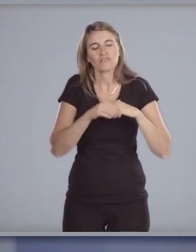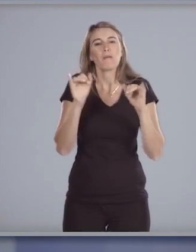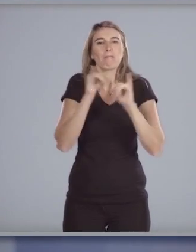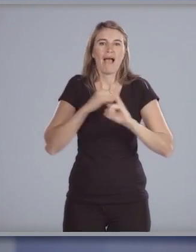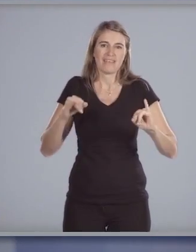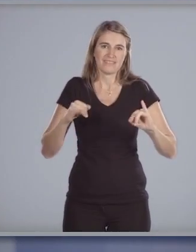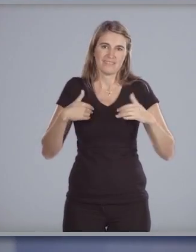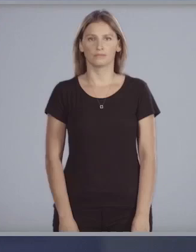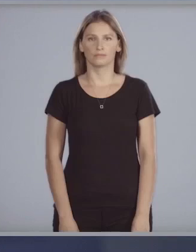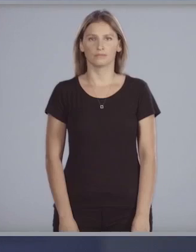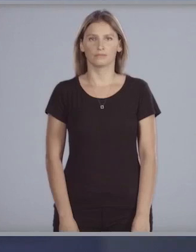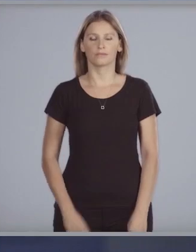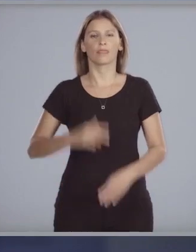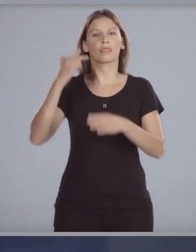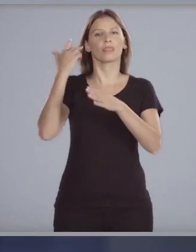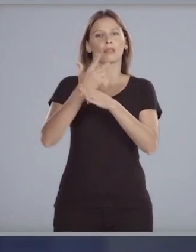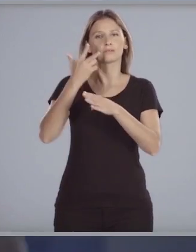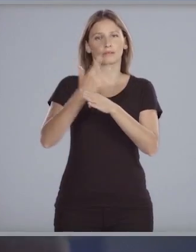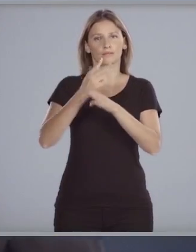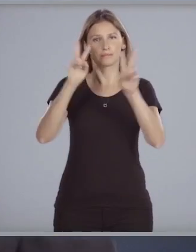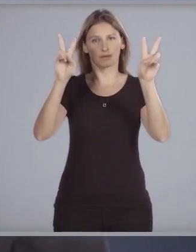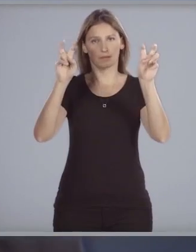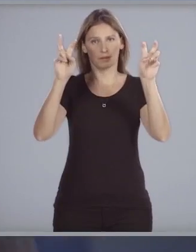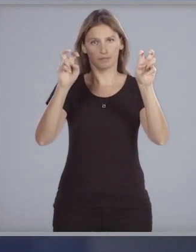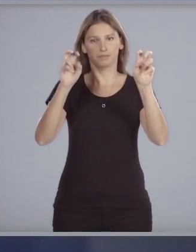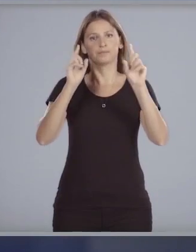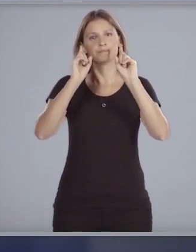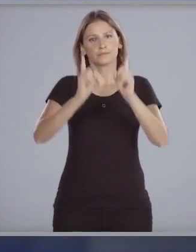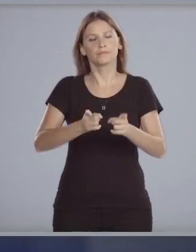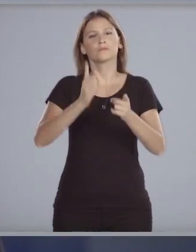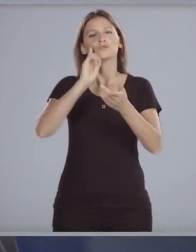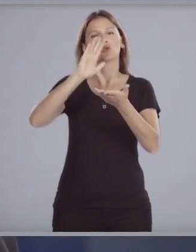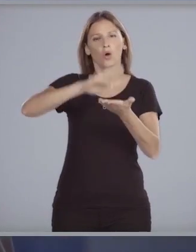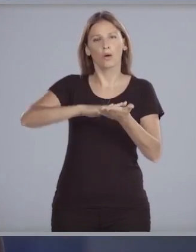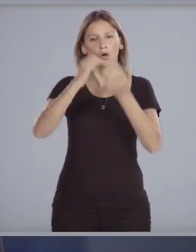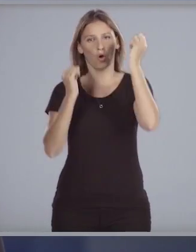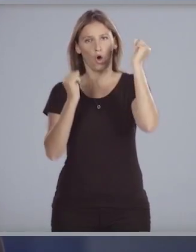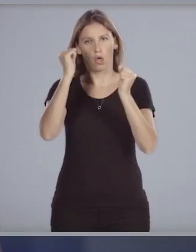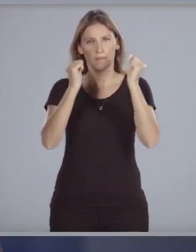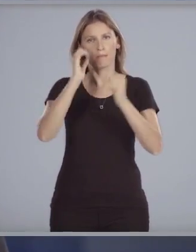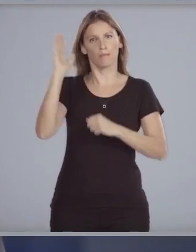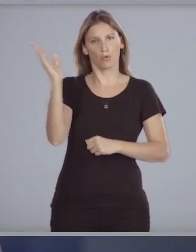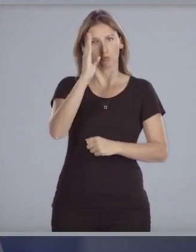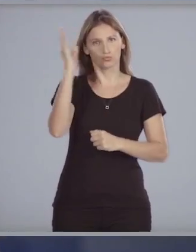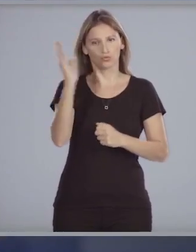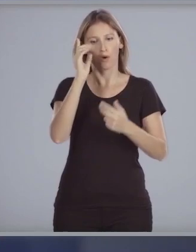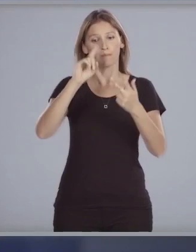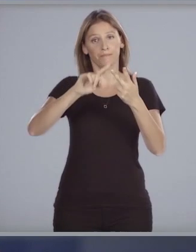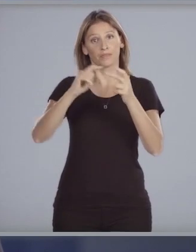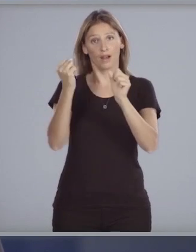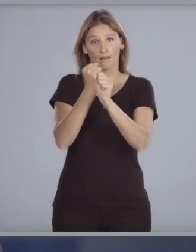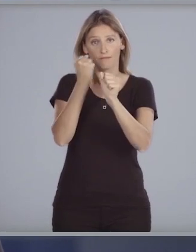en paz el tercer pilar abarca la economía la producción